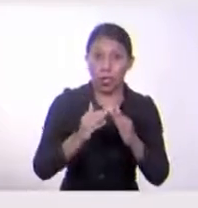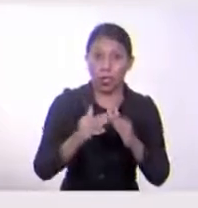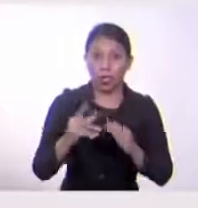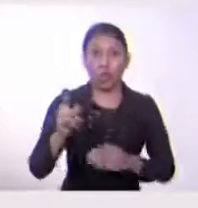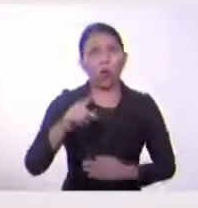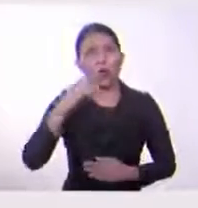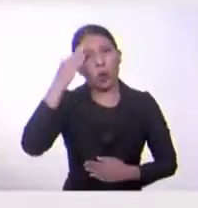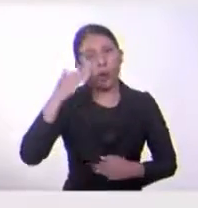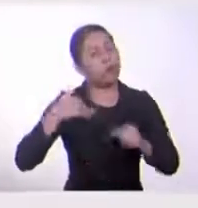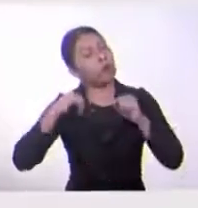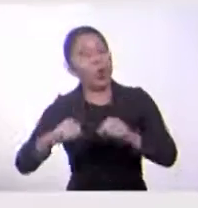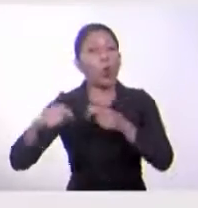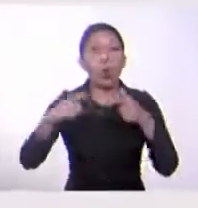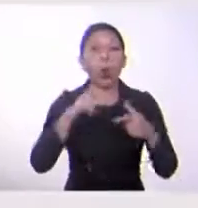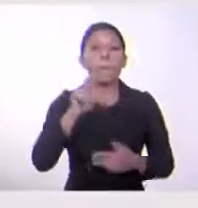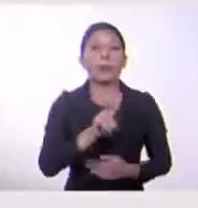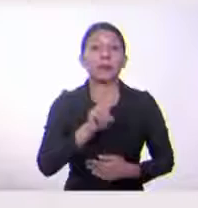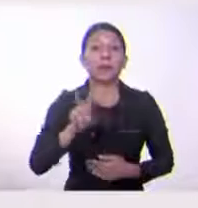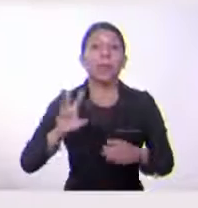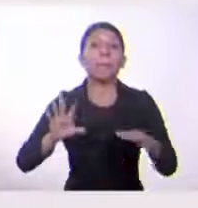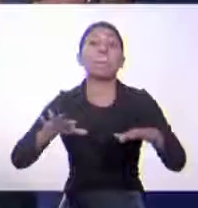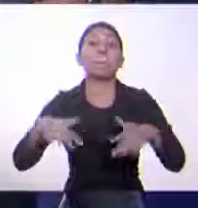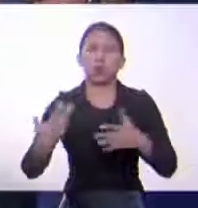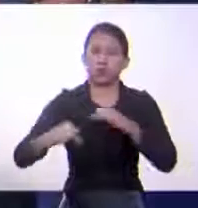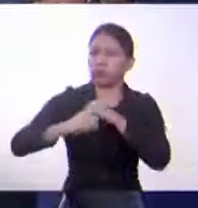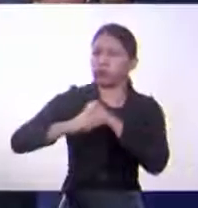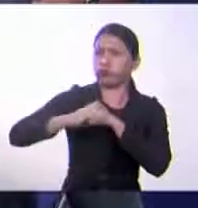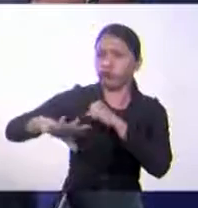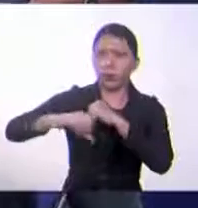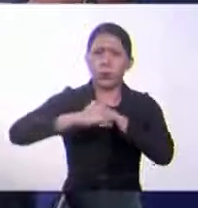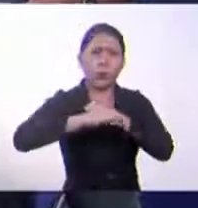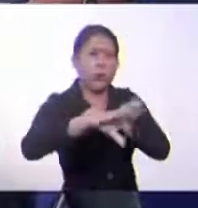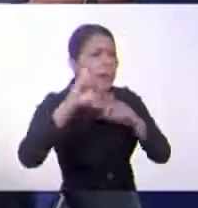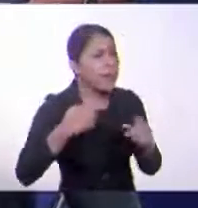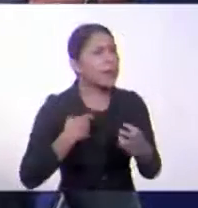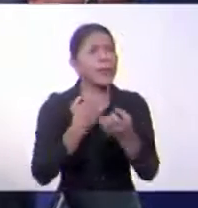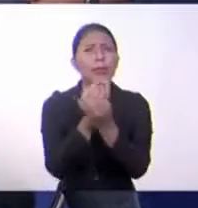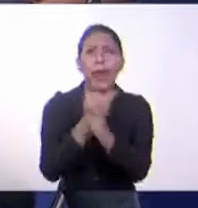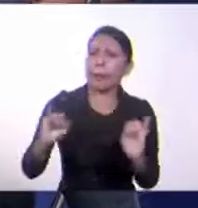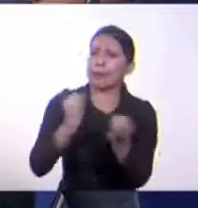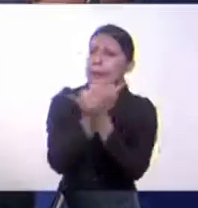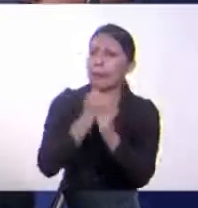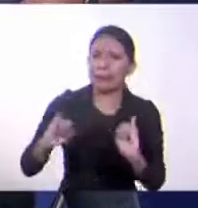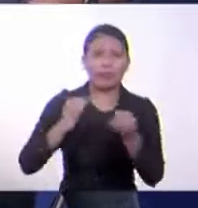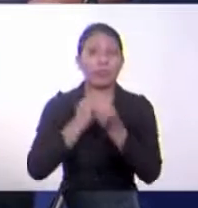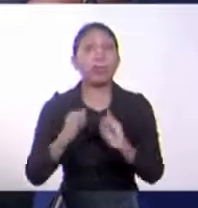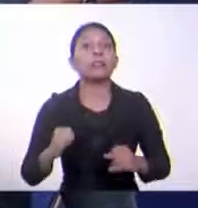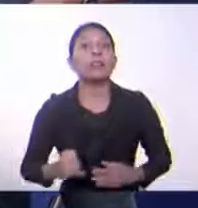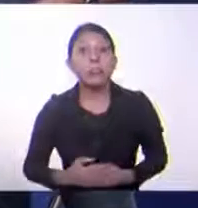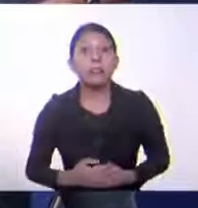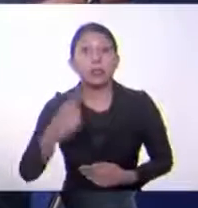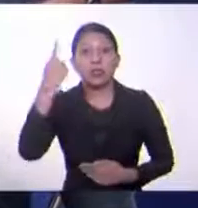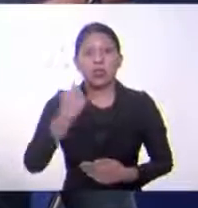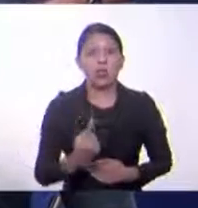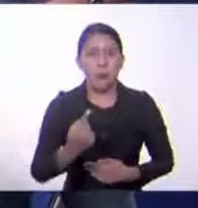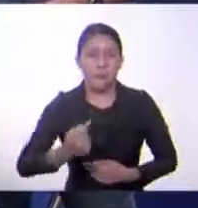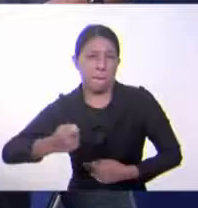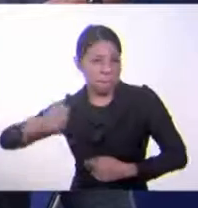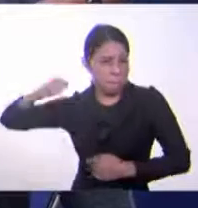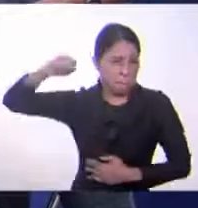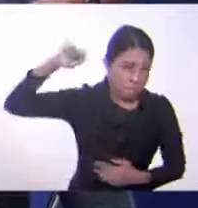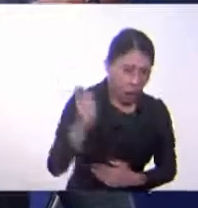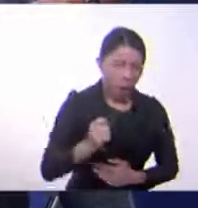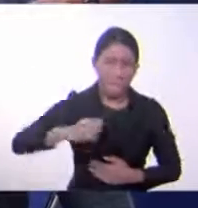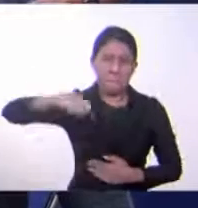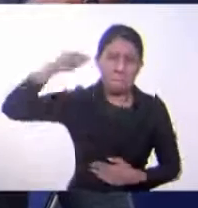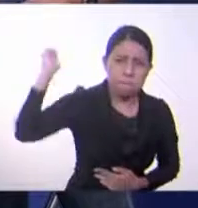muere a los 22 años porque por andar difundiendo las ideas de independencia es castigada. Le daban 100 latigazos y una